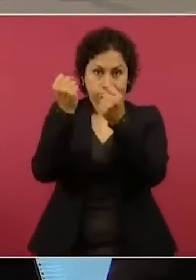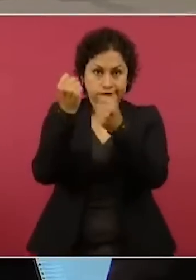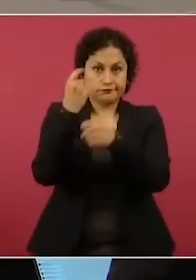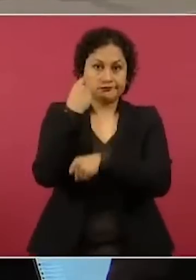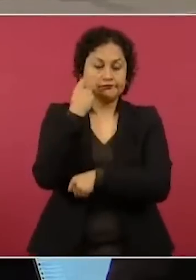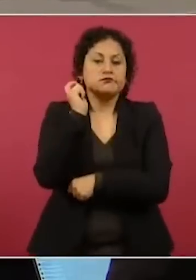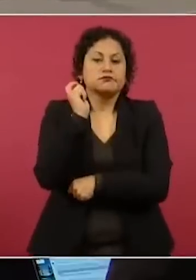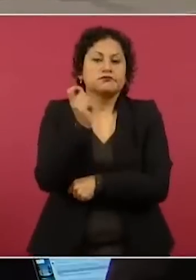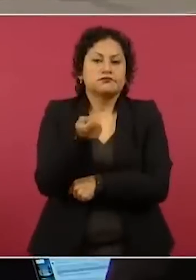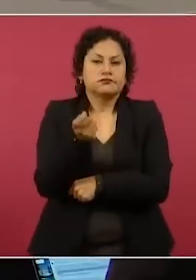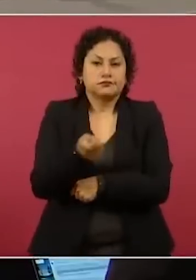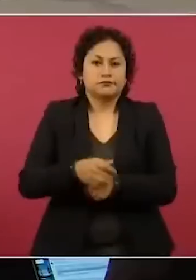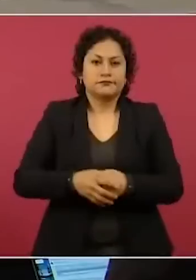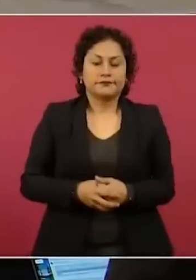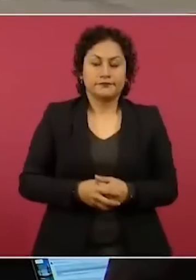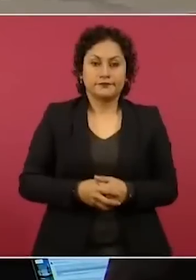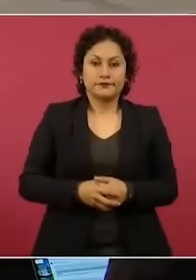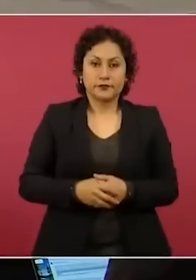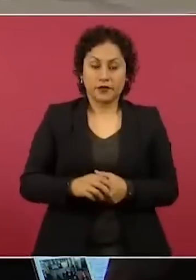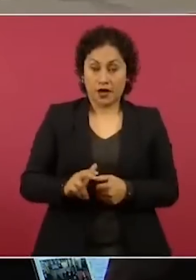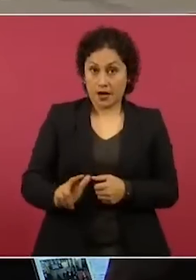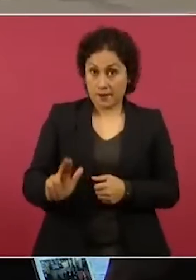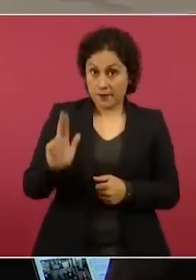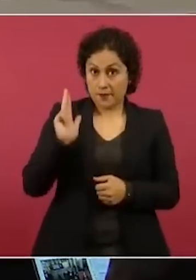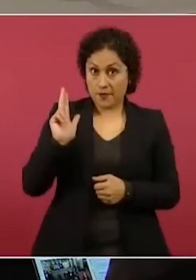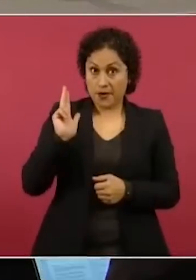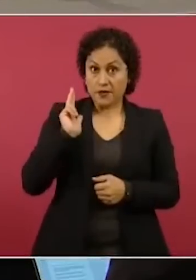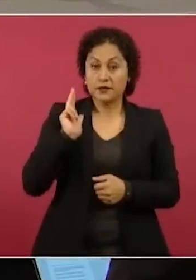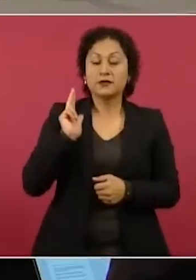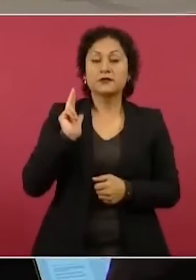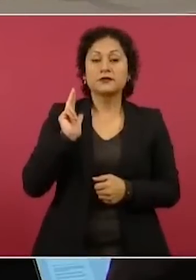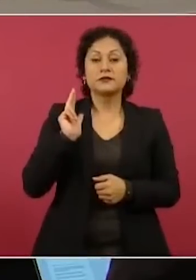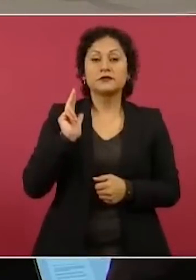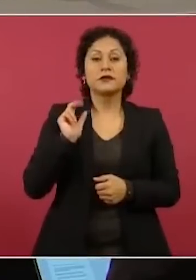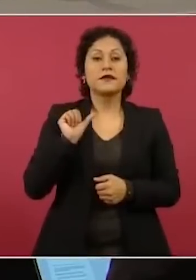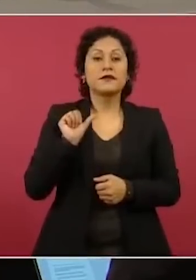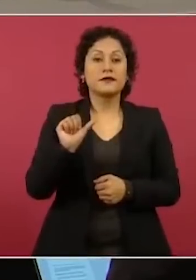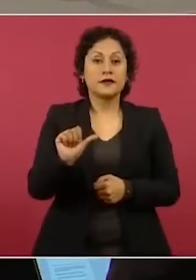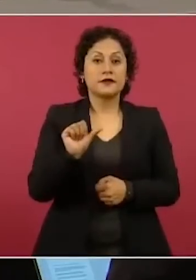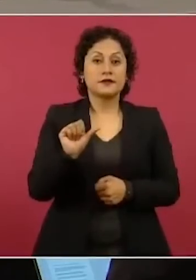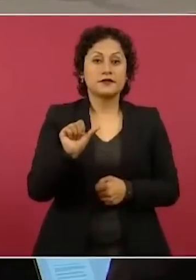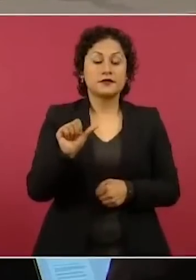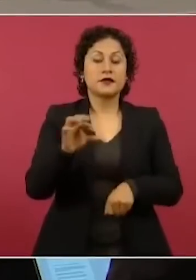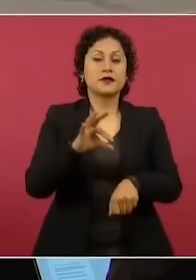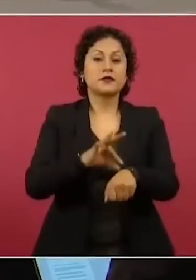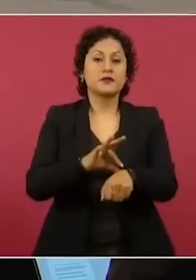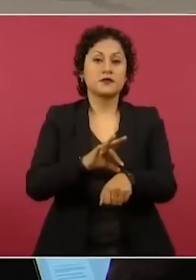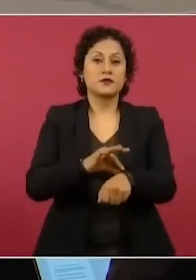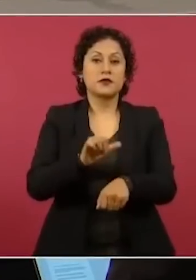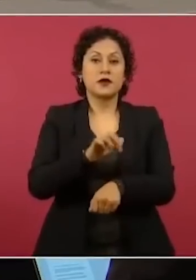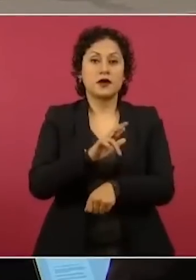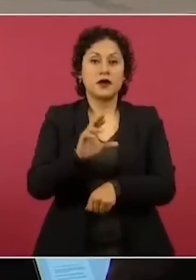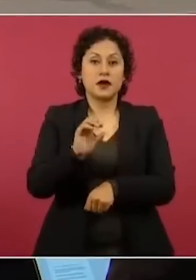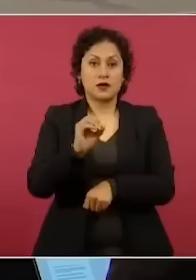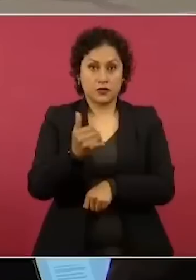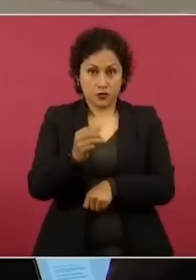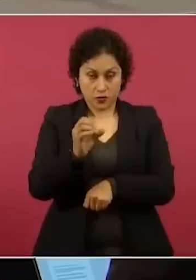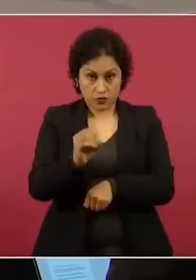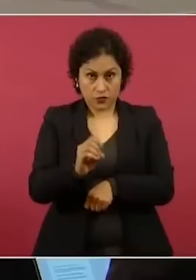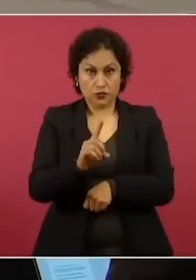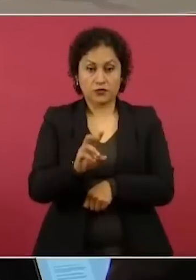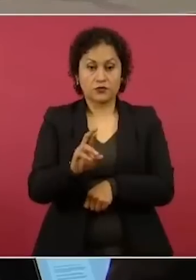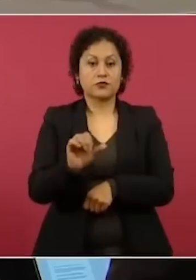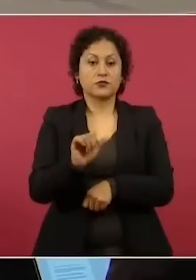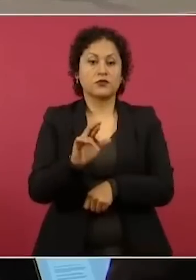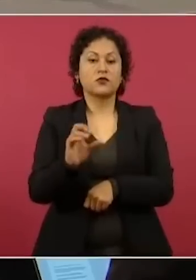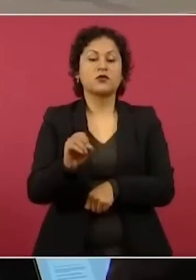los siguientes, los tenemos el día martes 16 en Doctor Arroyo, aproximadamente a las 18 horas, 6